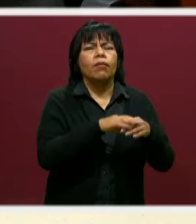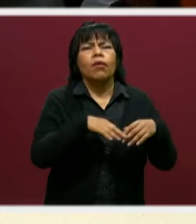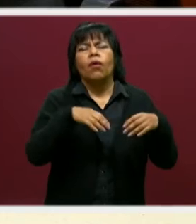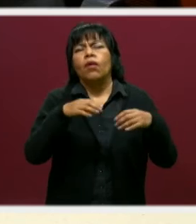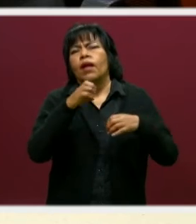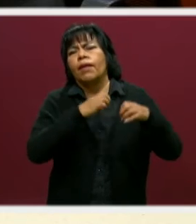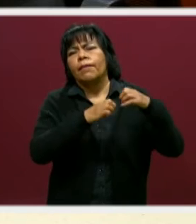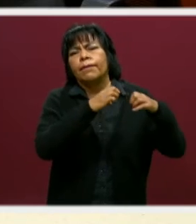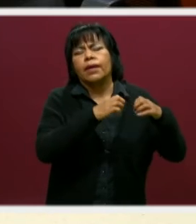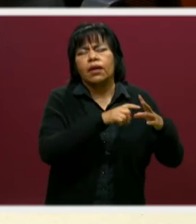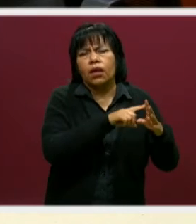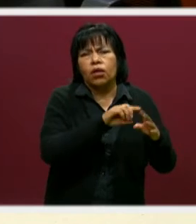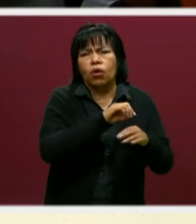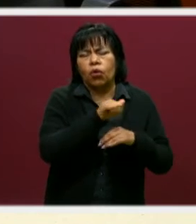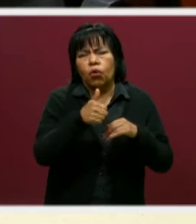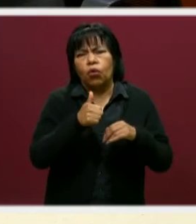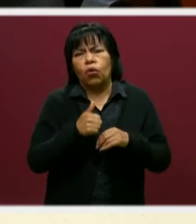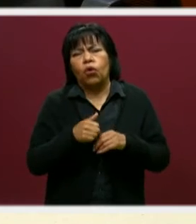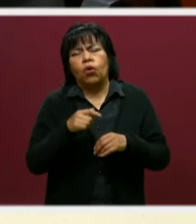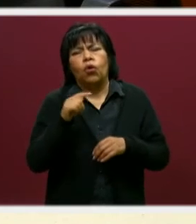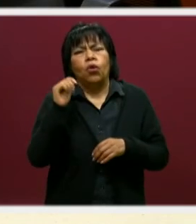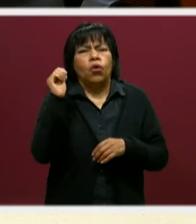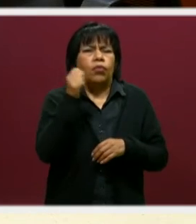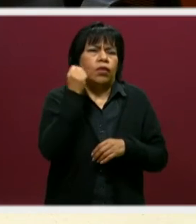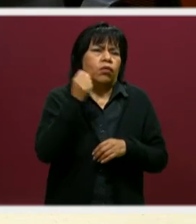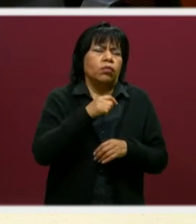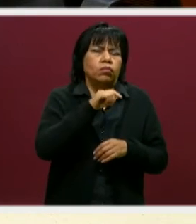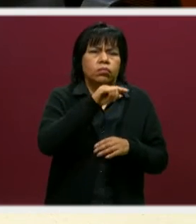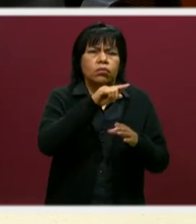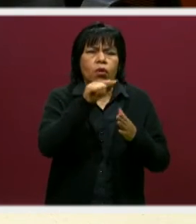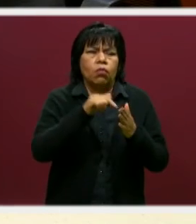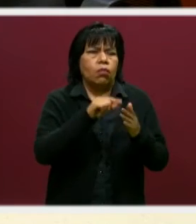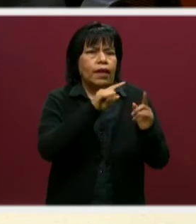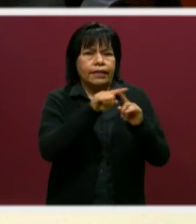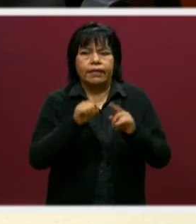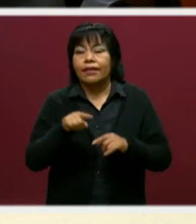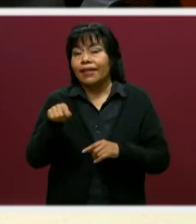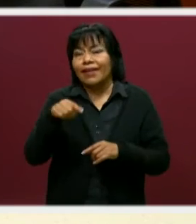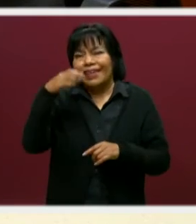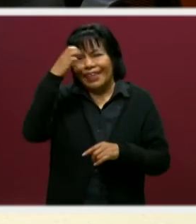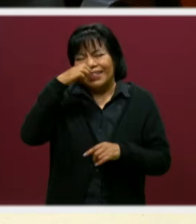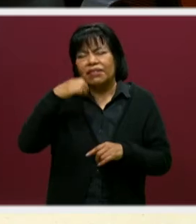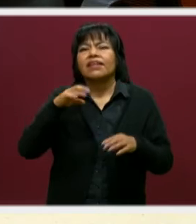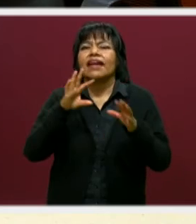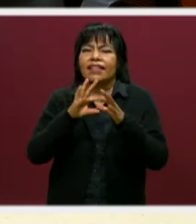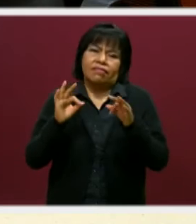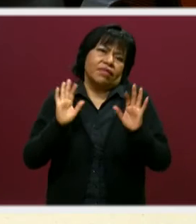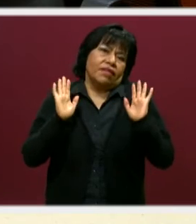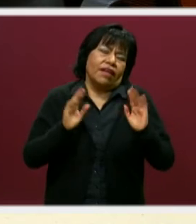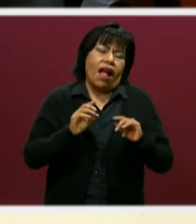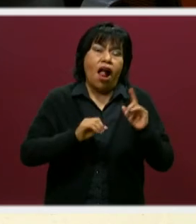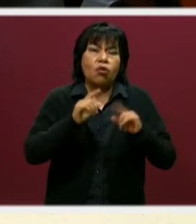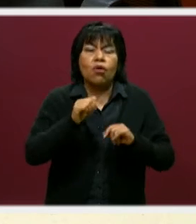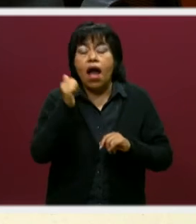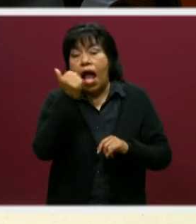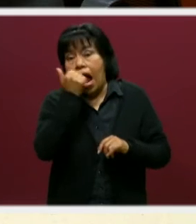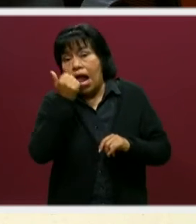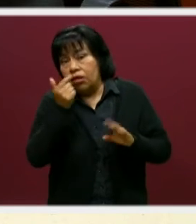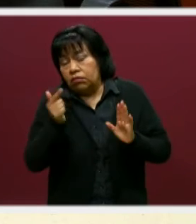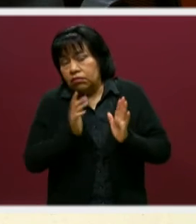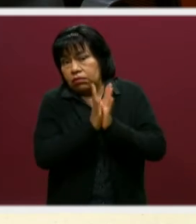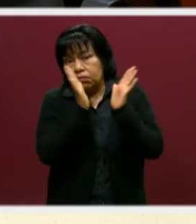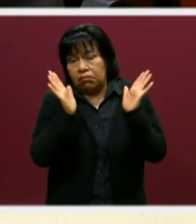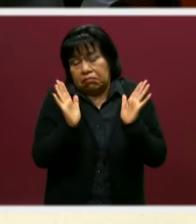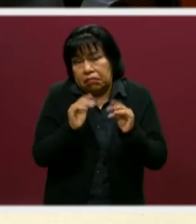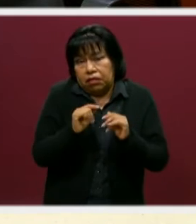empresas, con otros tecnológicos de otros lugares. Les platíquenos de alguna experiencia de algunos de los alumnos que han